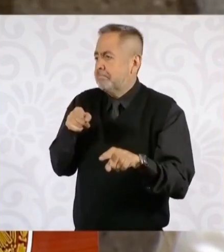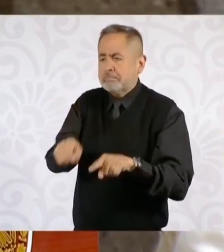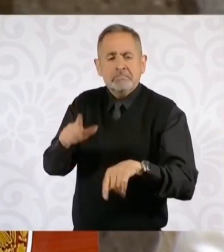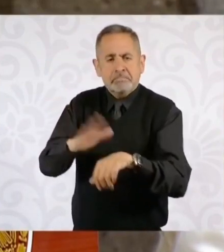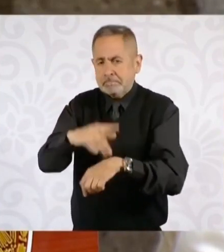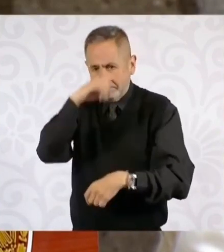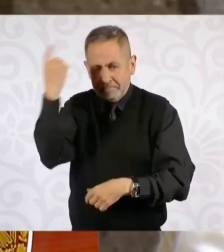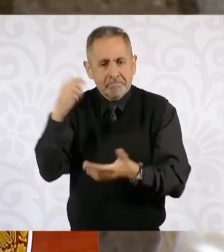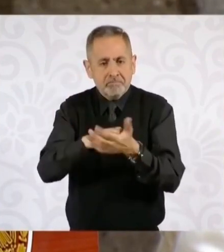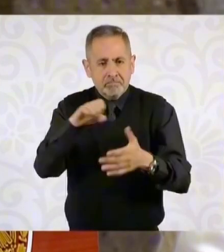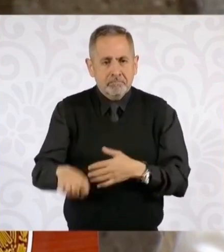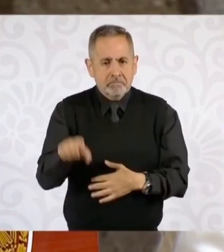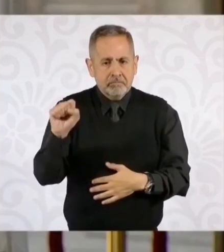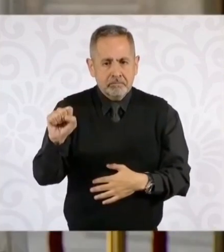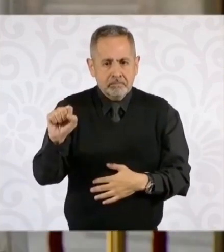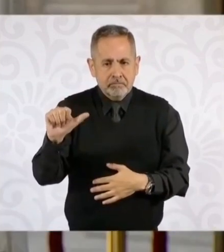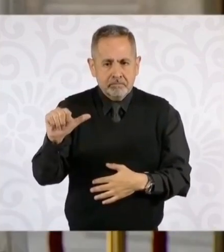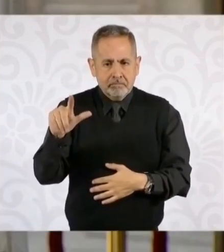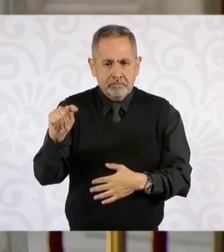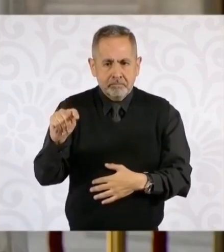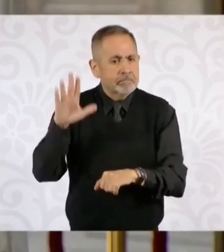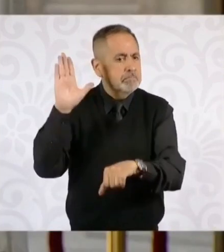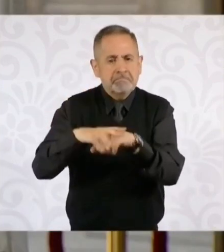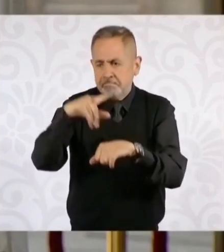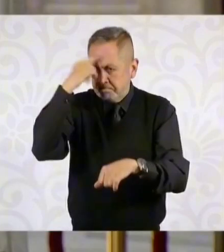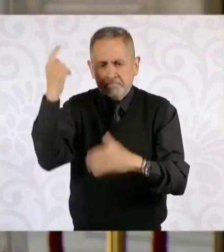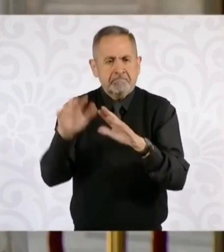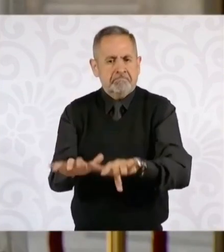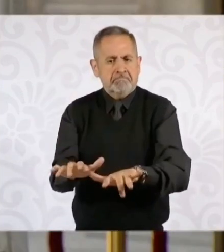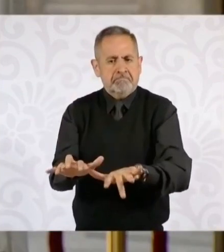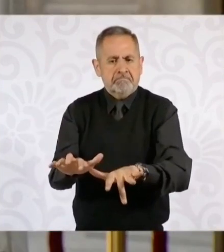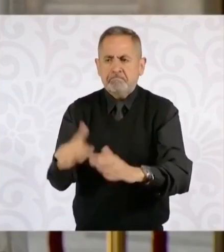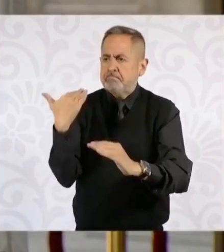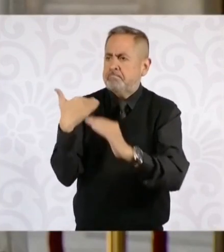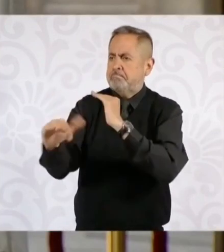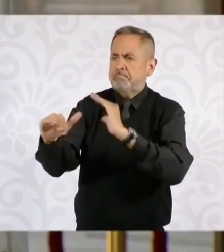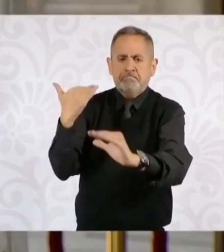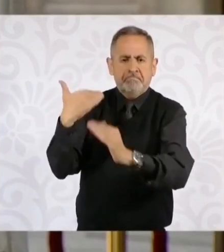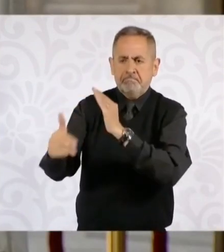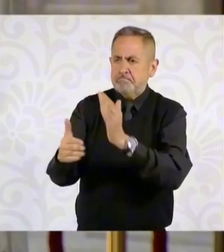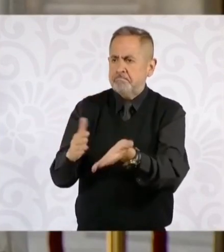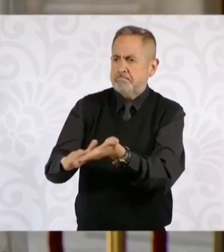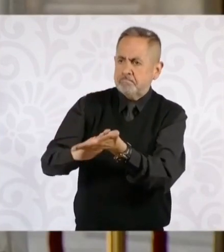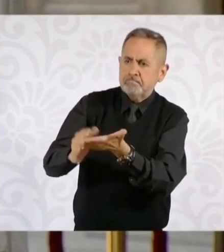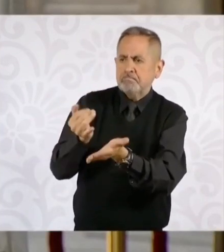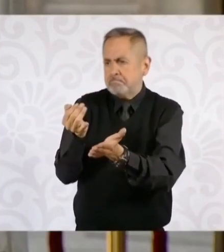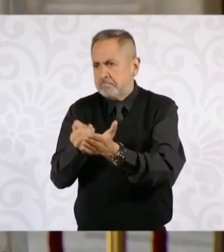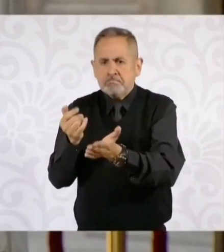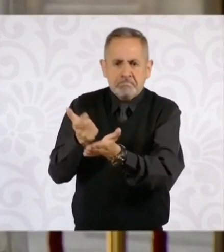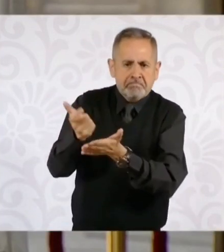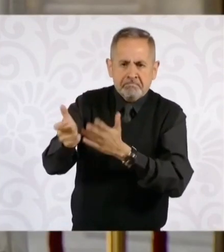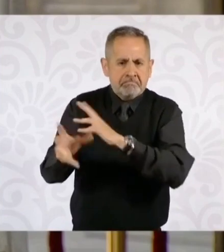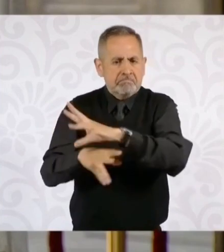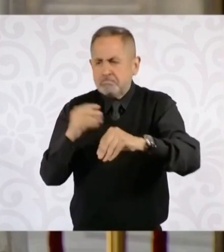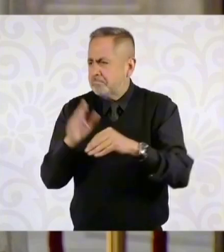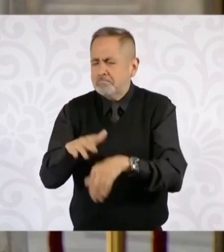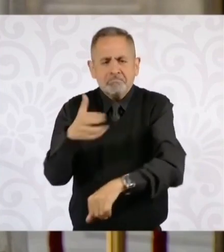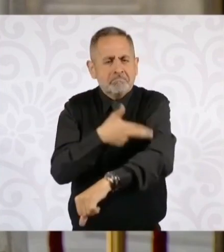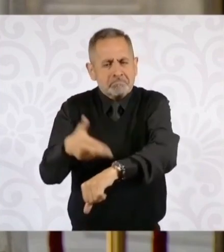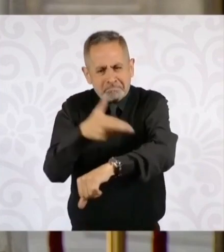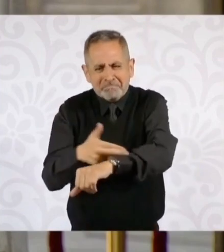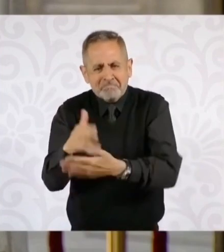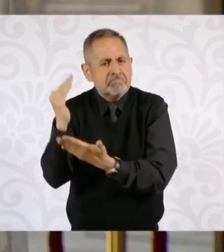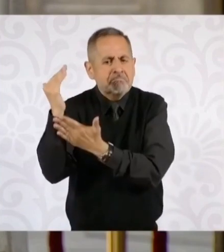SAT para cualquier ciudadano y ciudadana. Vamos a hacer un proceso de digitalización de trámites